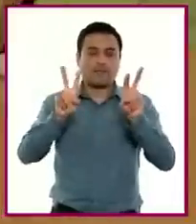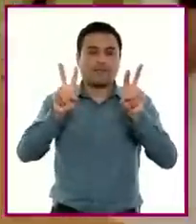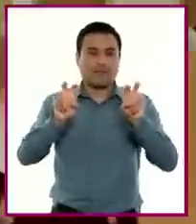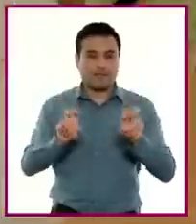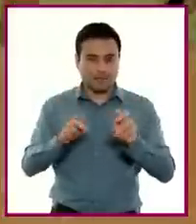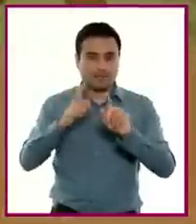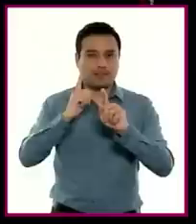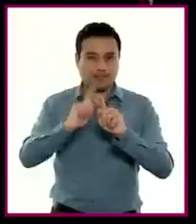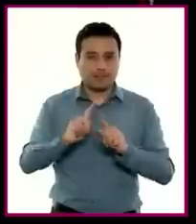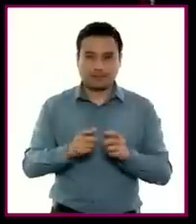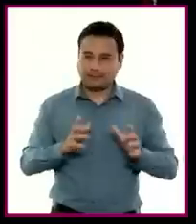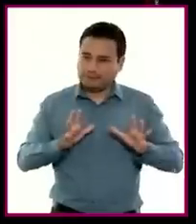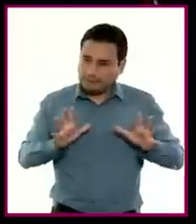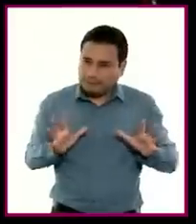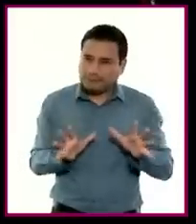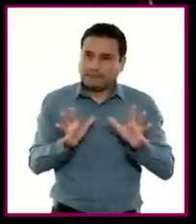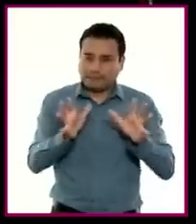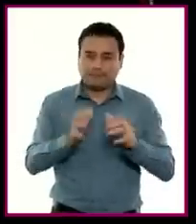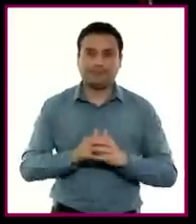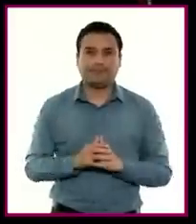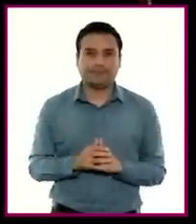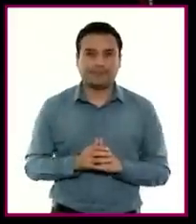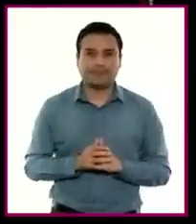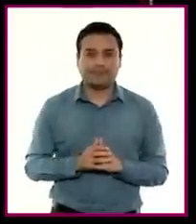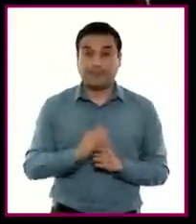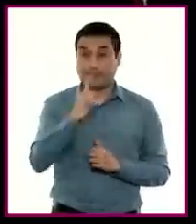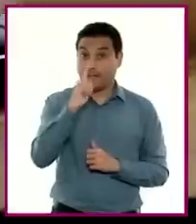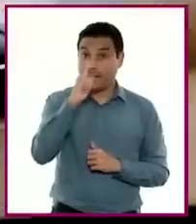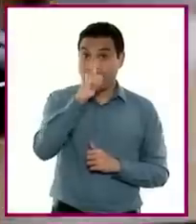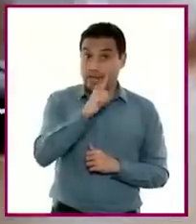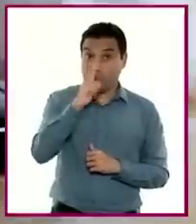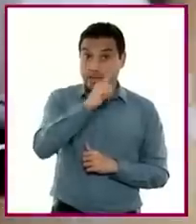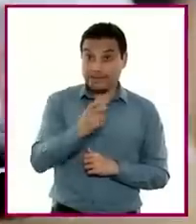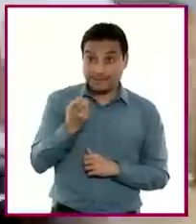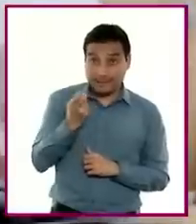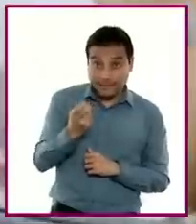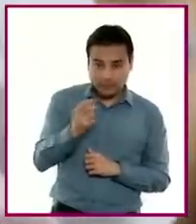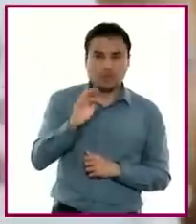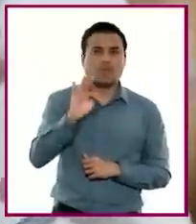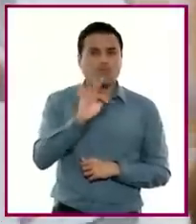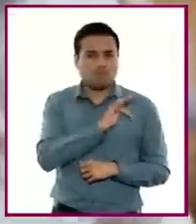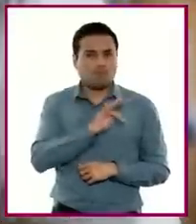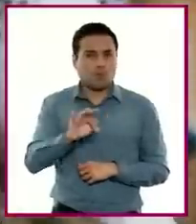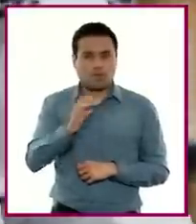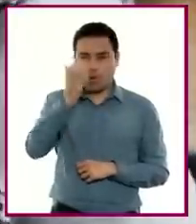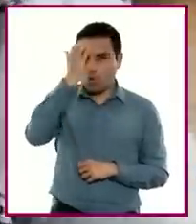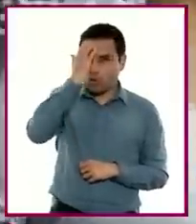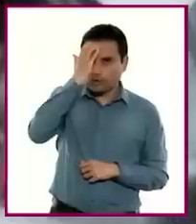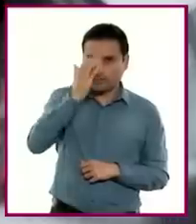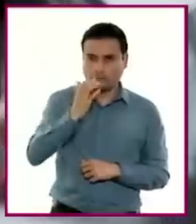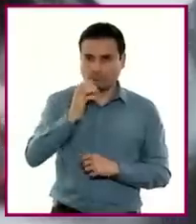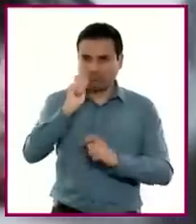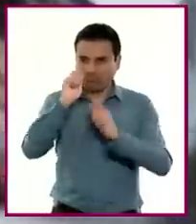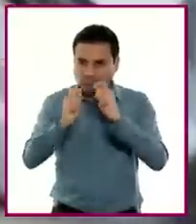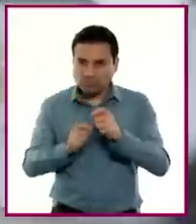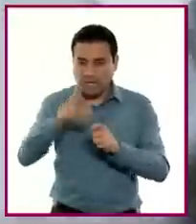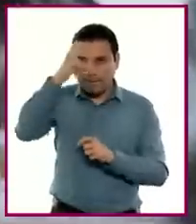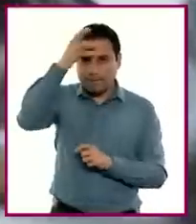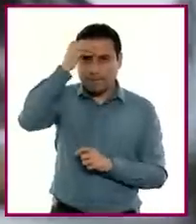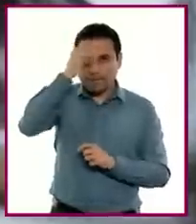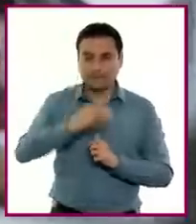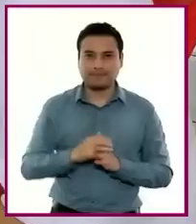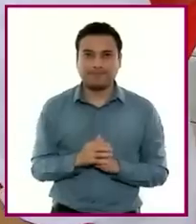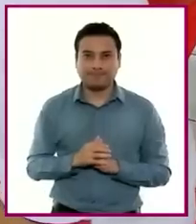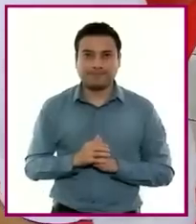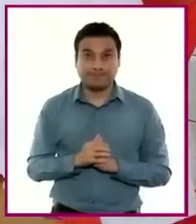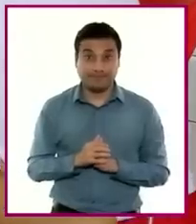otros tres. Estos lenguajes son herramientas para abordar conocimientos, por lo que no tiene sentido postergar o dedicar menos